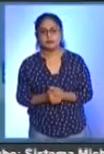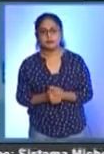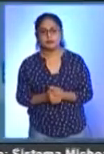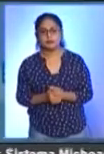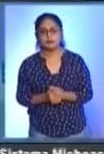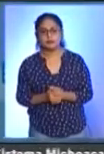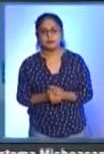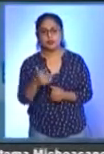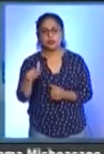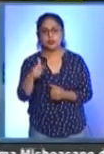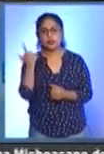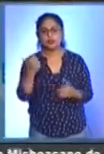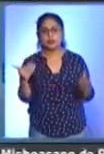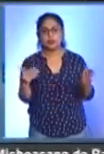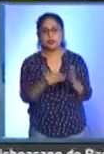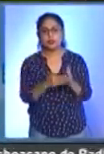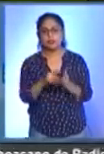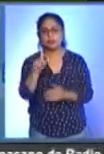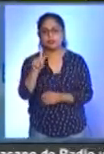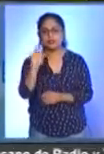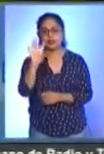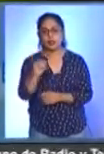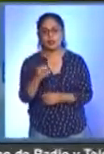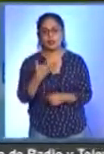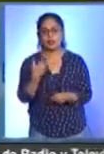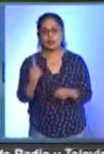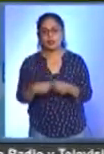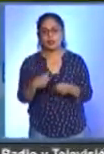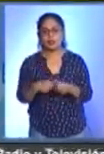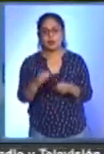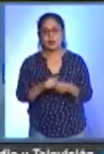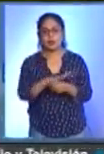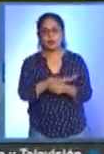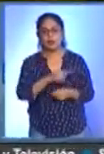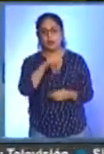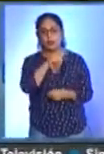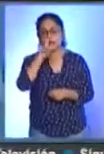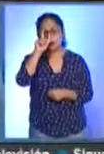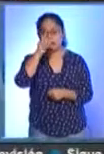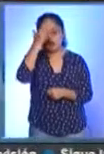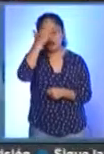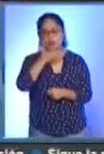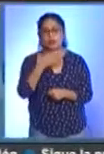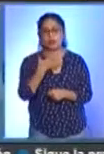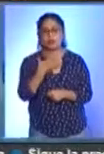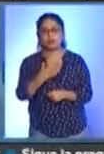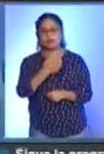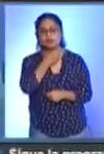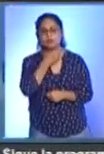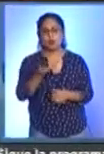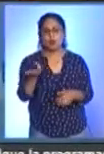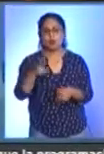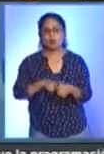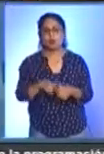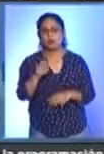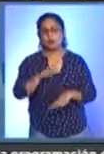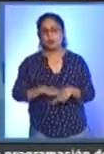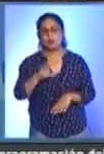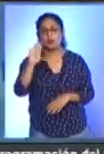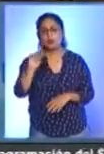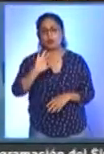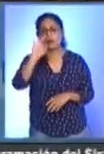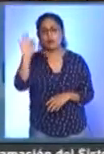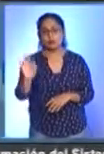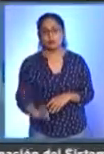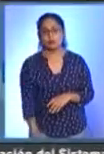Con 12.079 casos confirmados de COVID-19, la jurisdicción sanitaria de Lázaro Cárdenas mantiene una ocupación hospitalaria de más del 90%